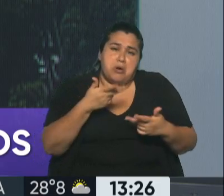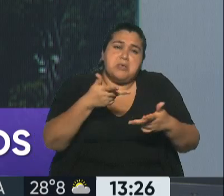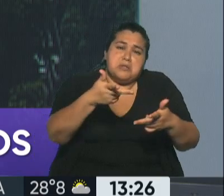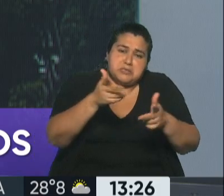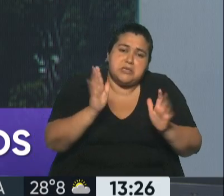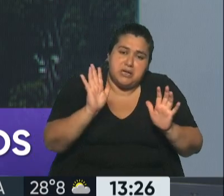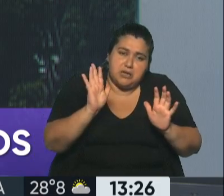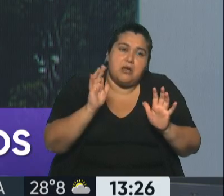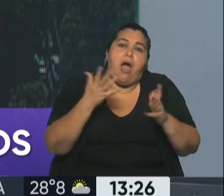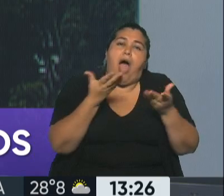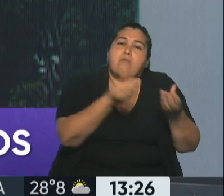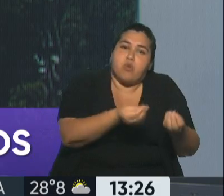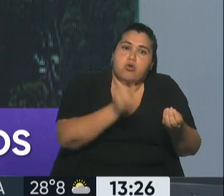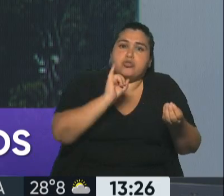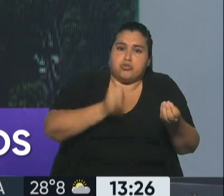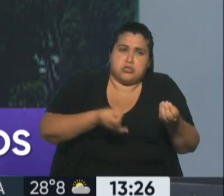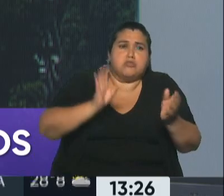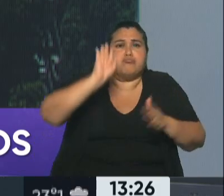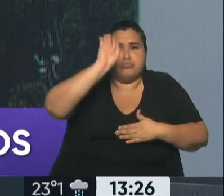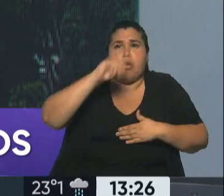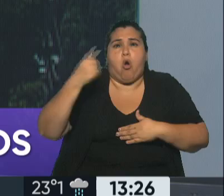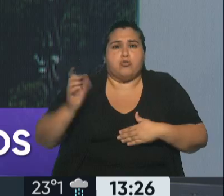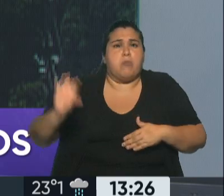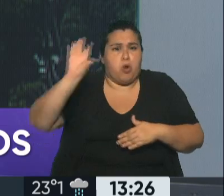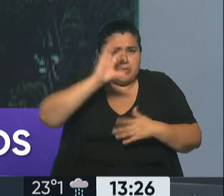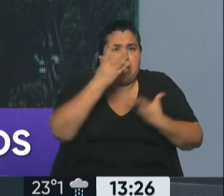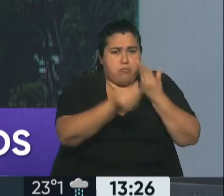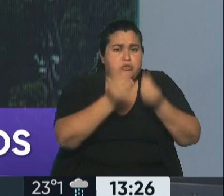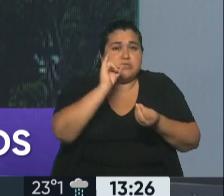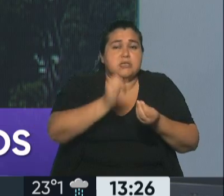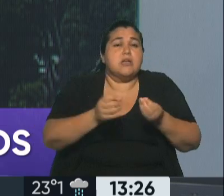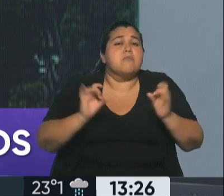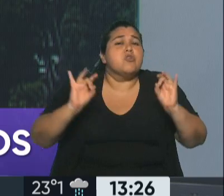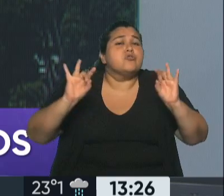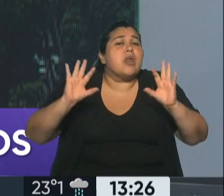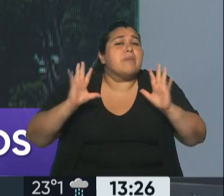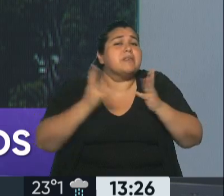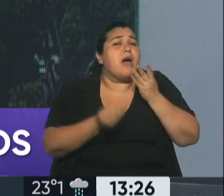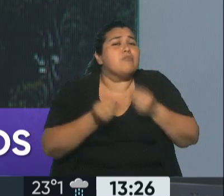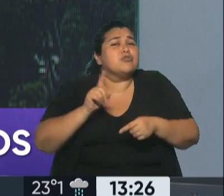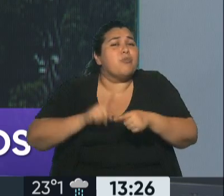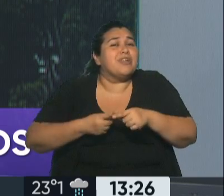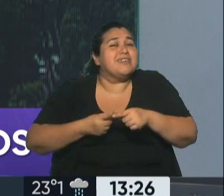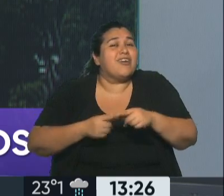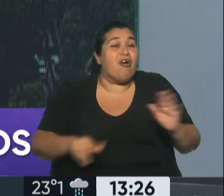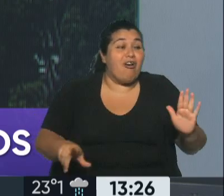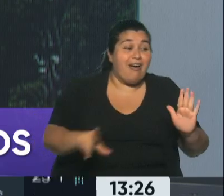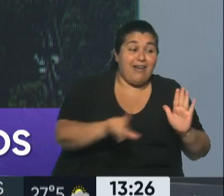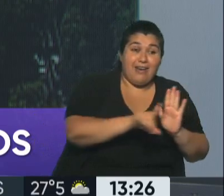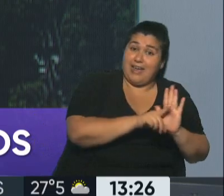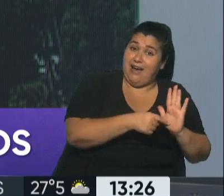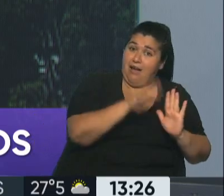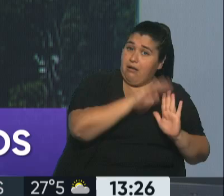sentido y podrían haberlo apoyado, al igual que los otros gobernadores que lo apoyaron, son apoyos políticos, pero después la cuestión legal es otra. Acá el